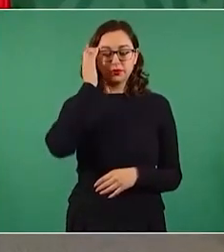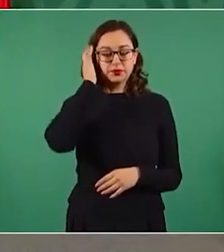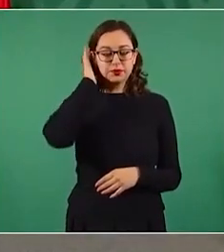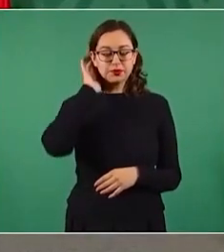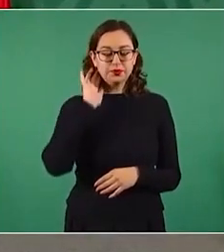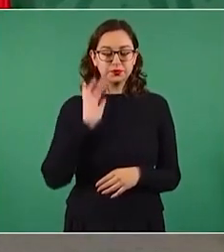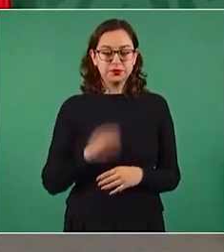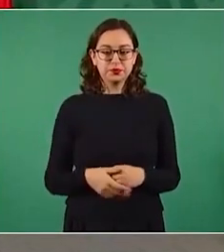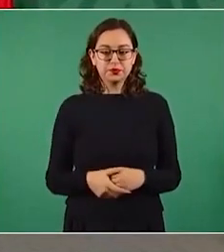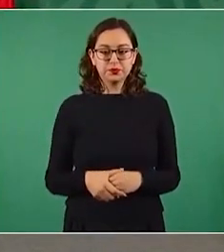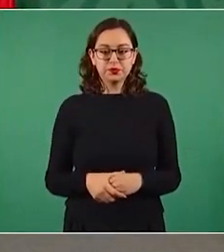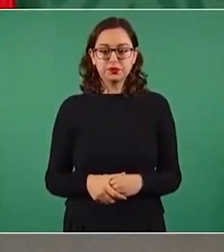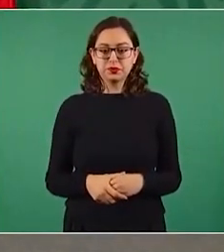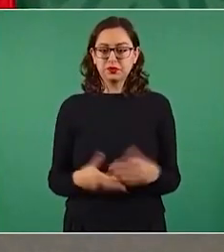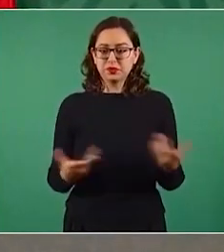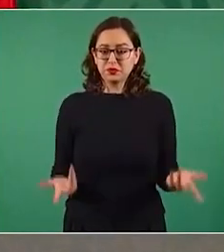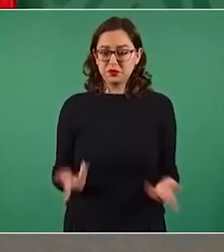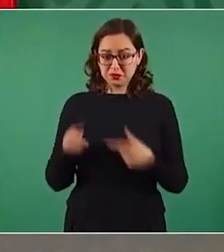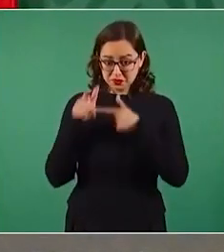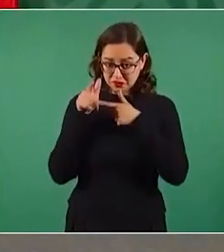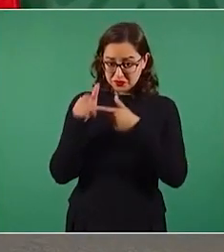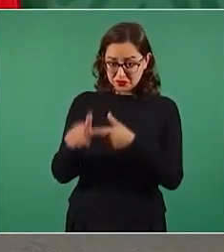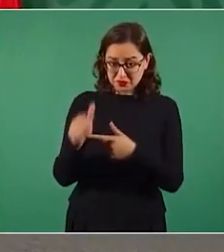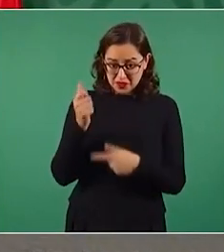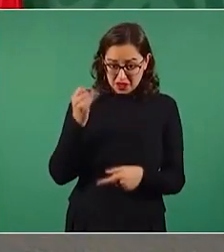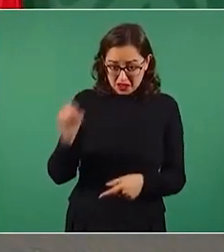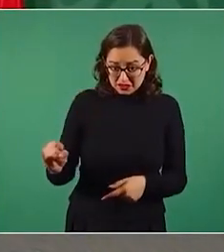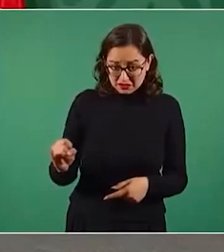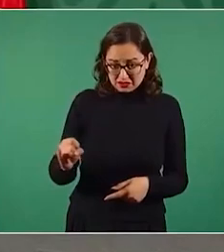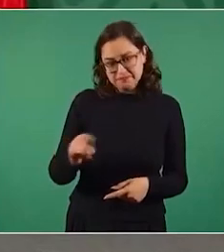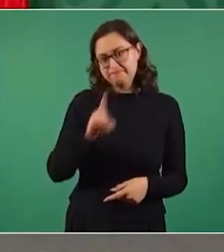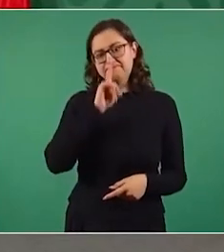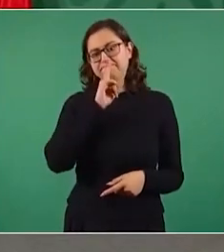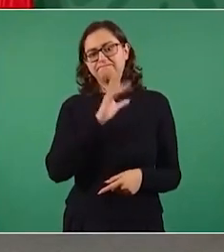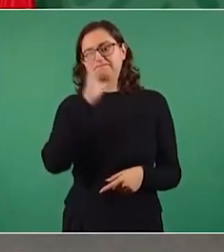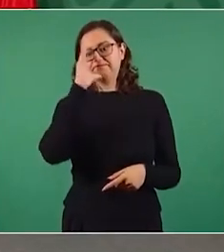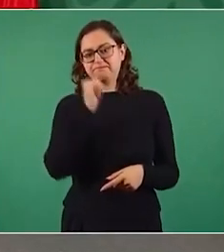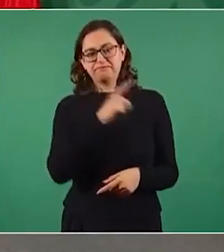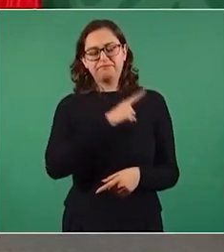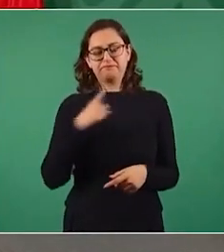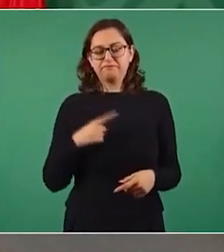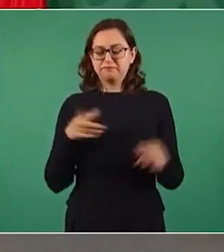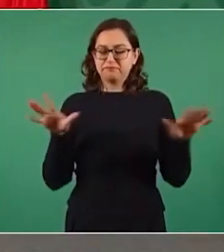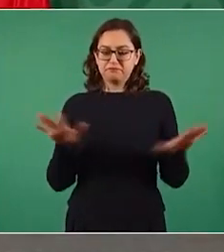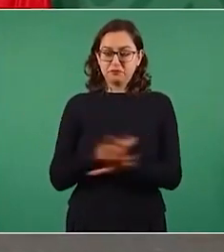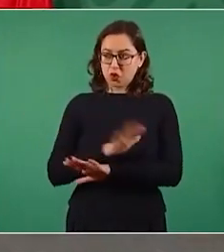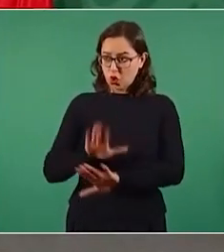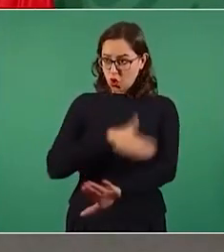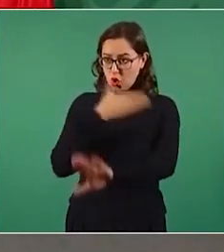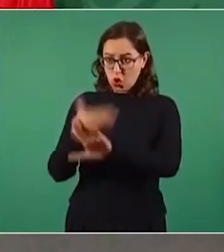Entonces, no pueden estar ahí. Tiene que haber un cambio. No es un asunto personal.